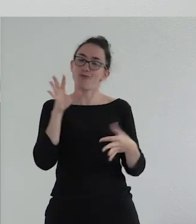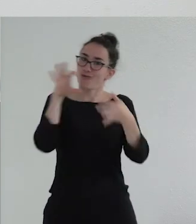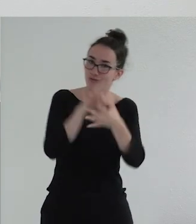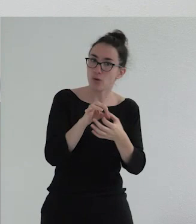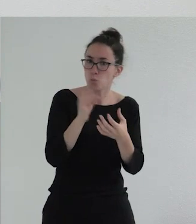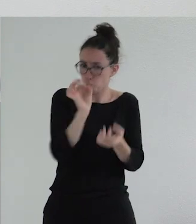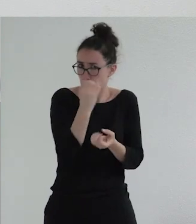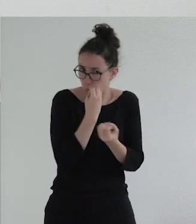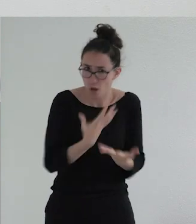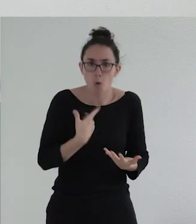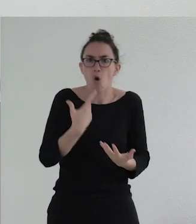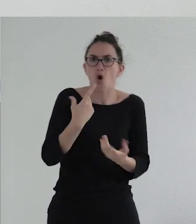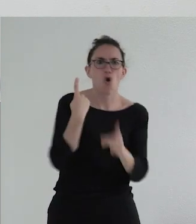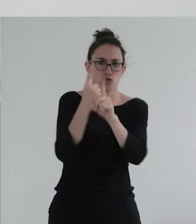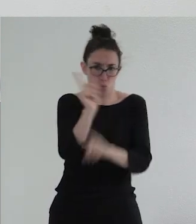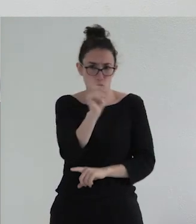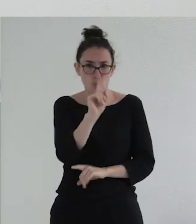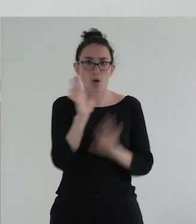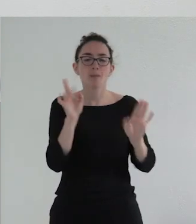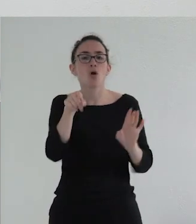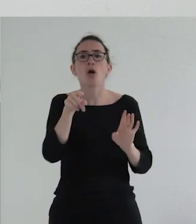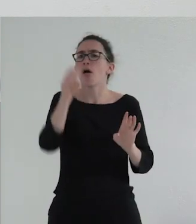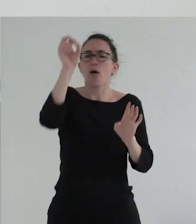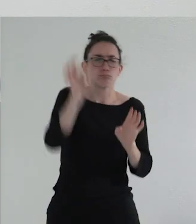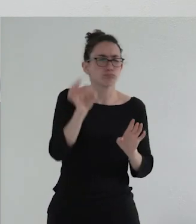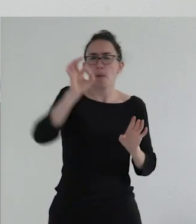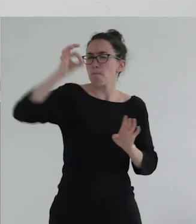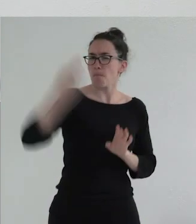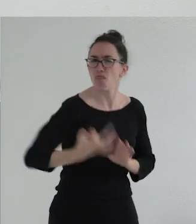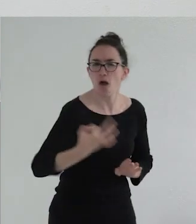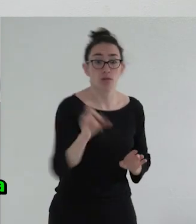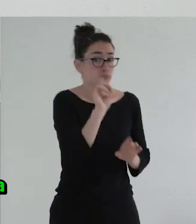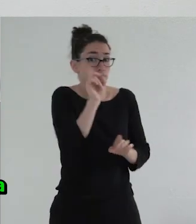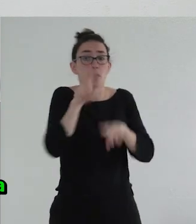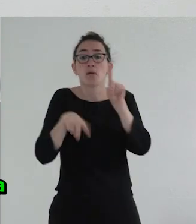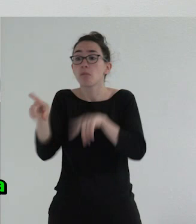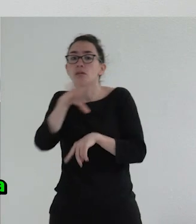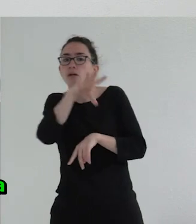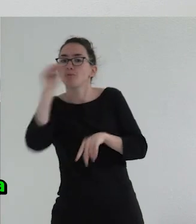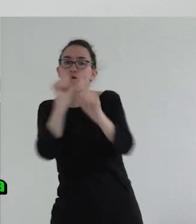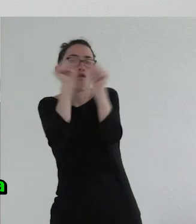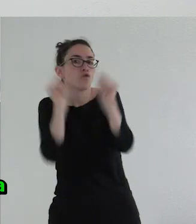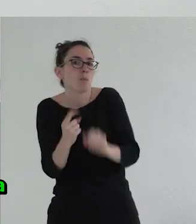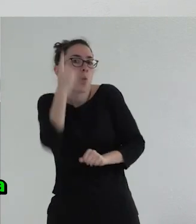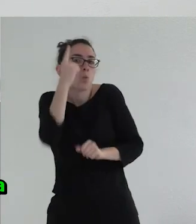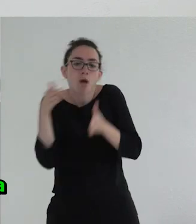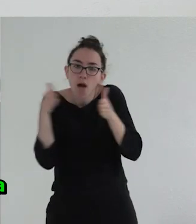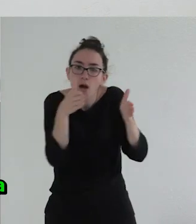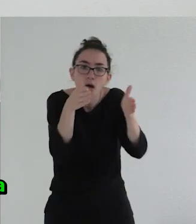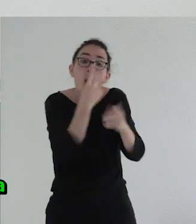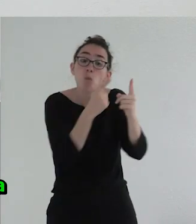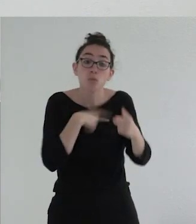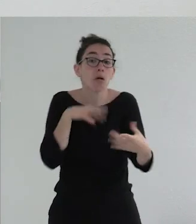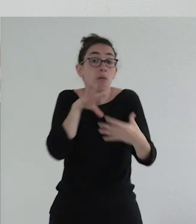no digo que no pero lo que digo que no es que eso es la verdad no, esa es una interpretación que hoy en día funciona y que propone un interior de vida que a la